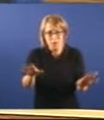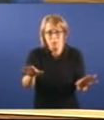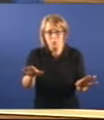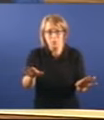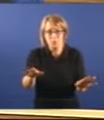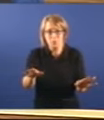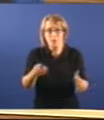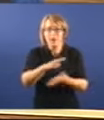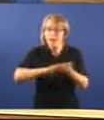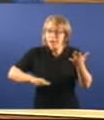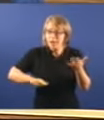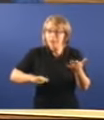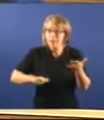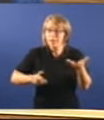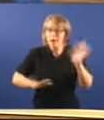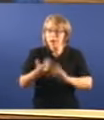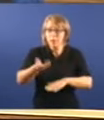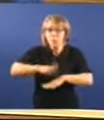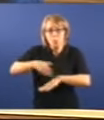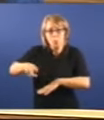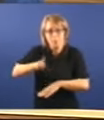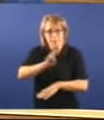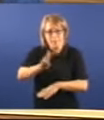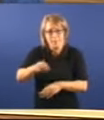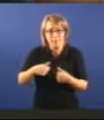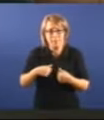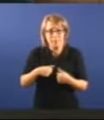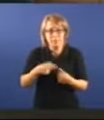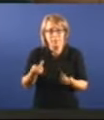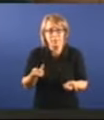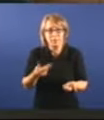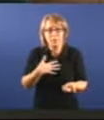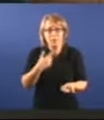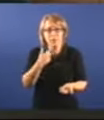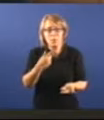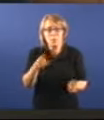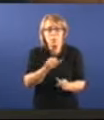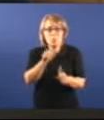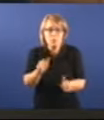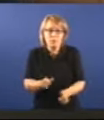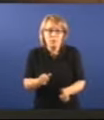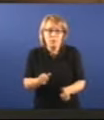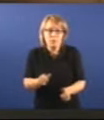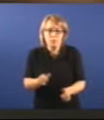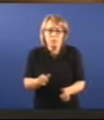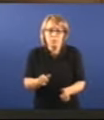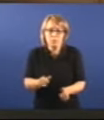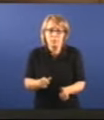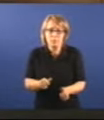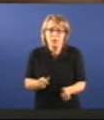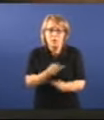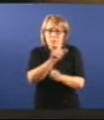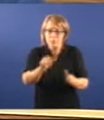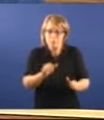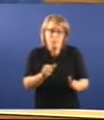Galicia arde por culpa do PP. Bueno, esa é unha forma de concluir cale a súa